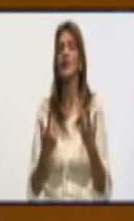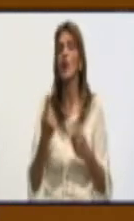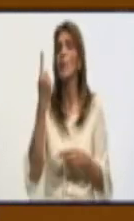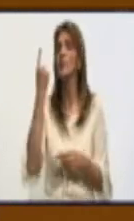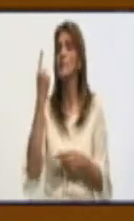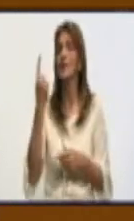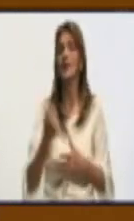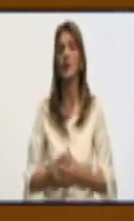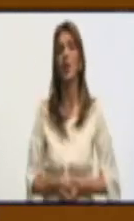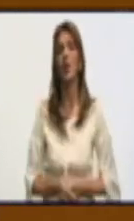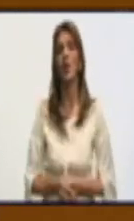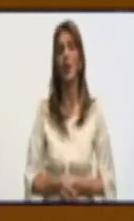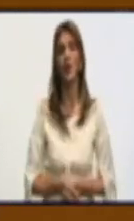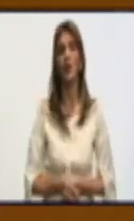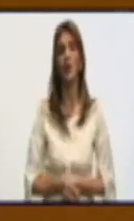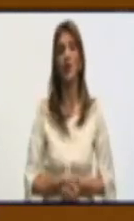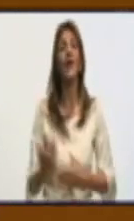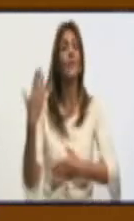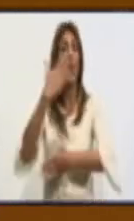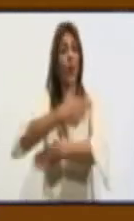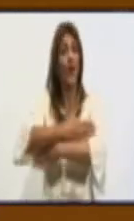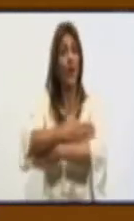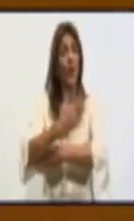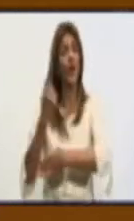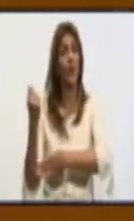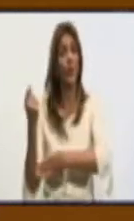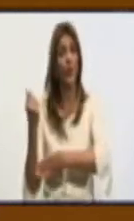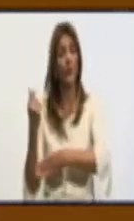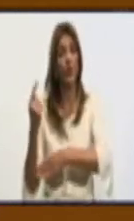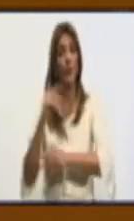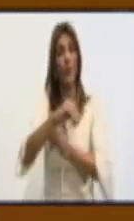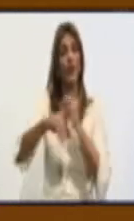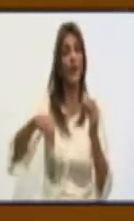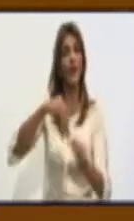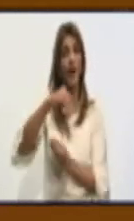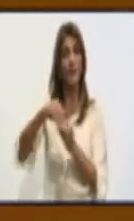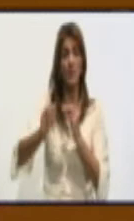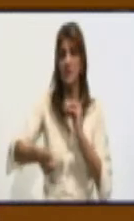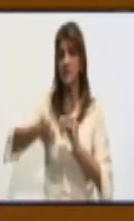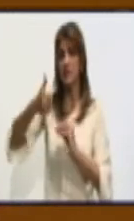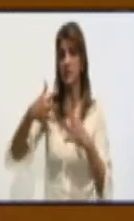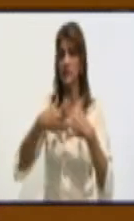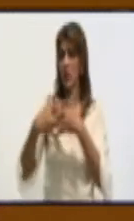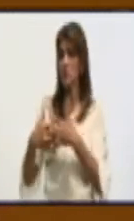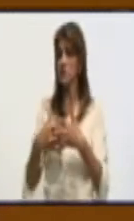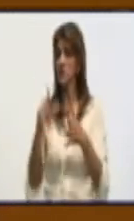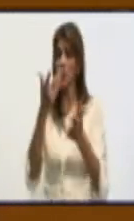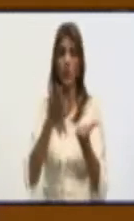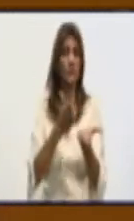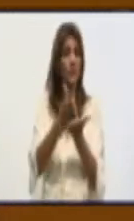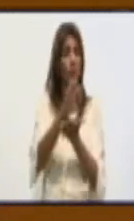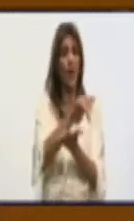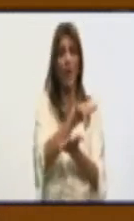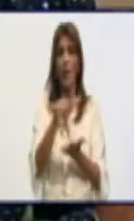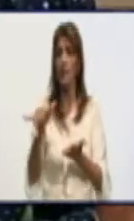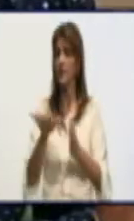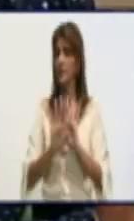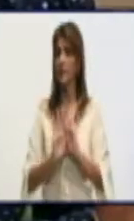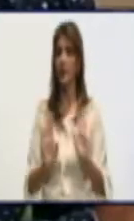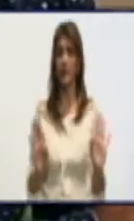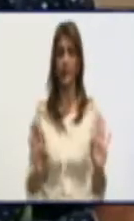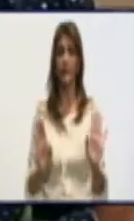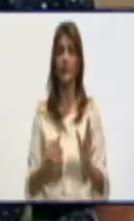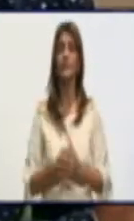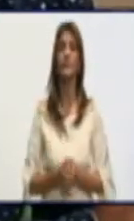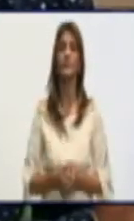el bloqueo económico, que a pesar del cambio de presidente en Estados Unidos, la silla sigue siendo la misma, y el que está sentado sobre ella tiene las